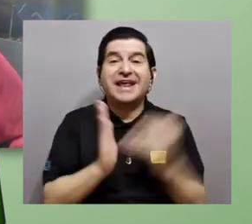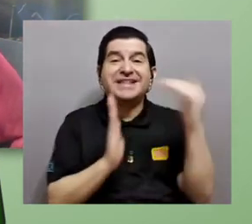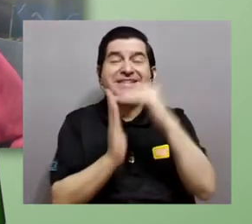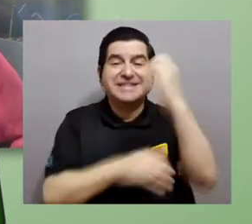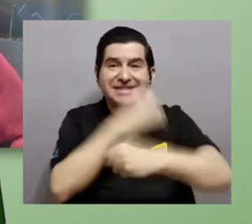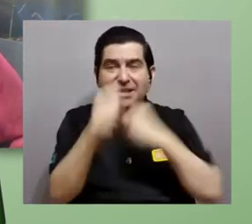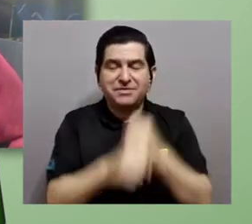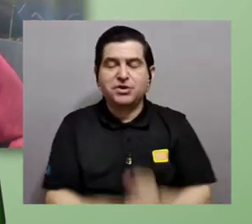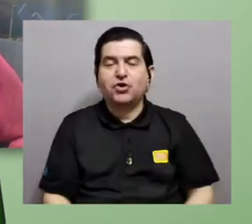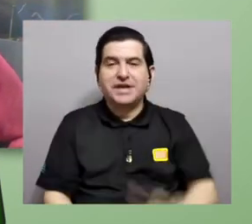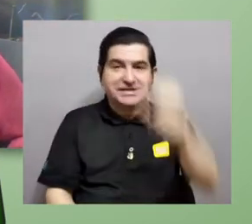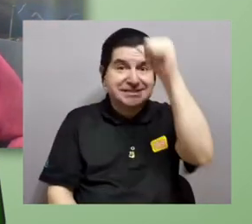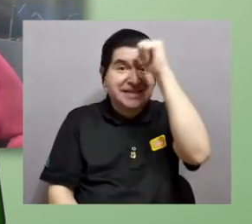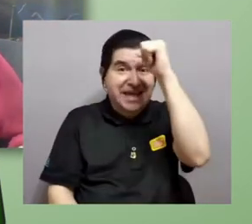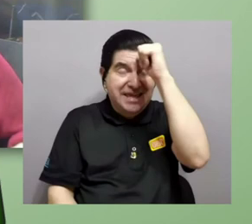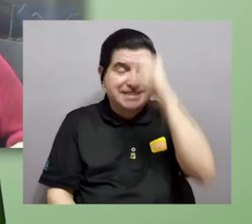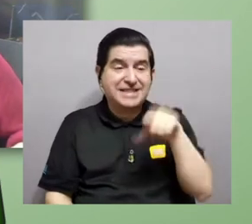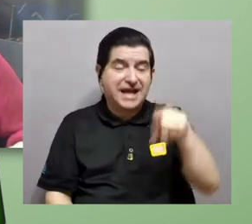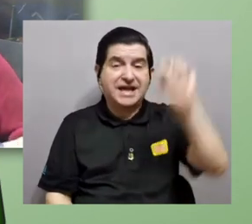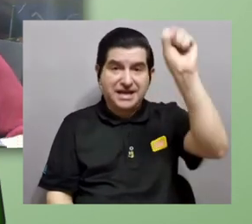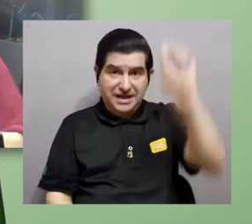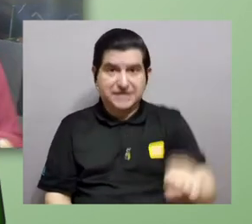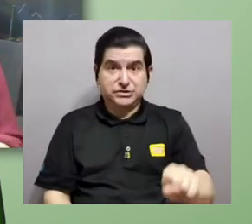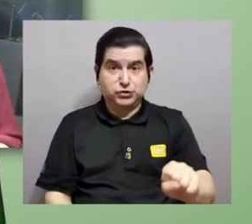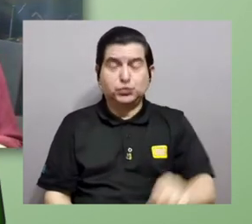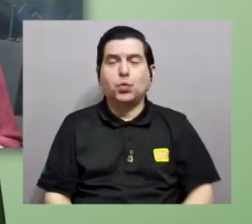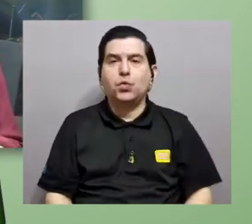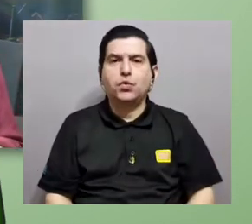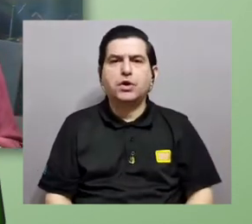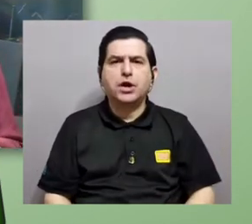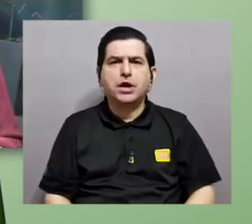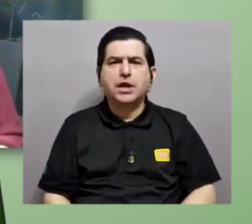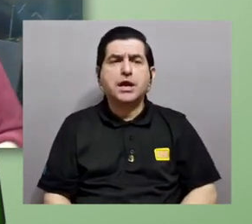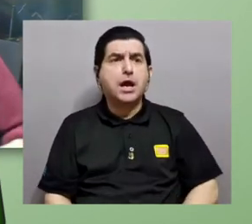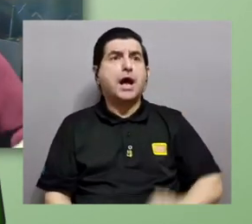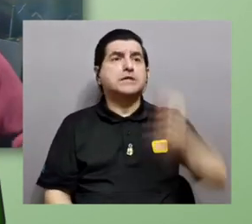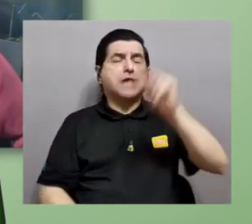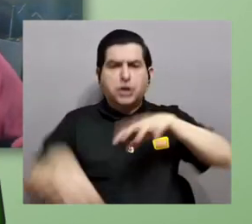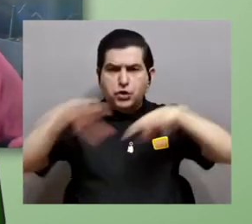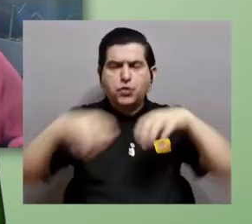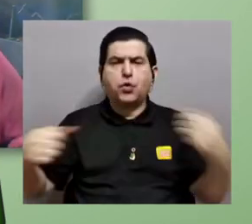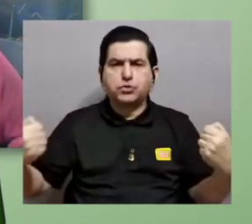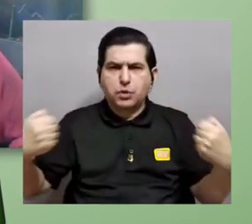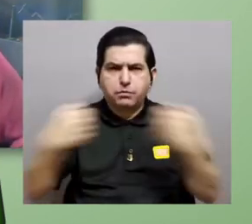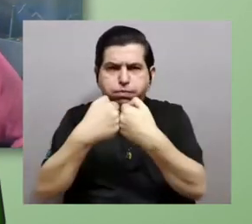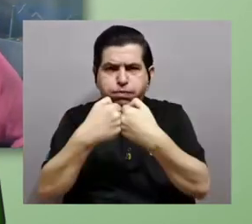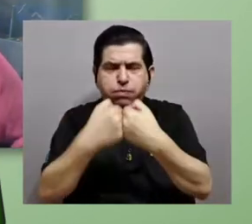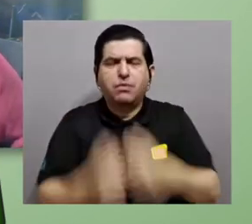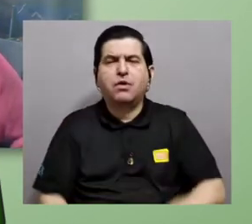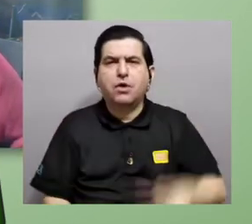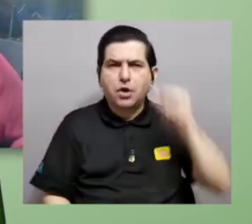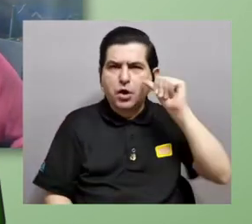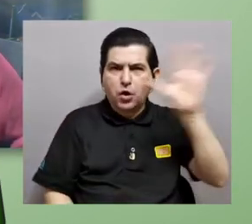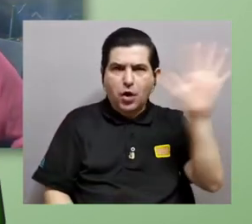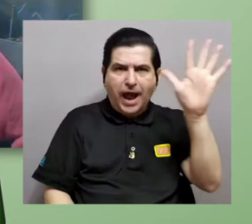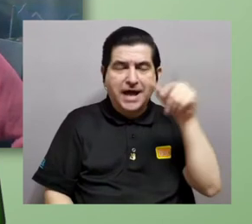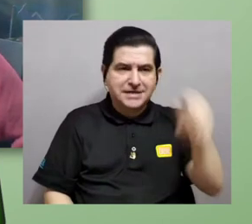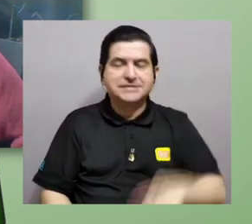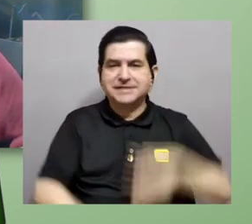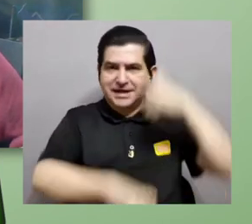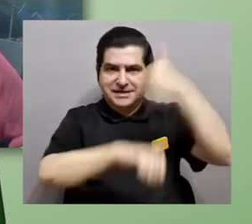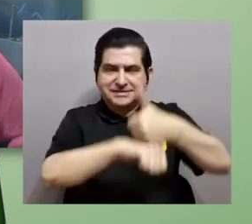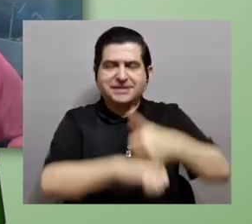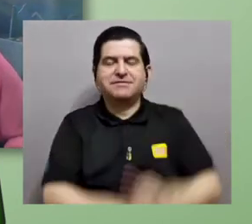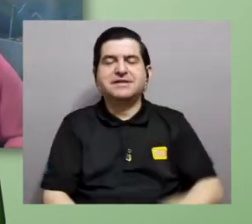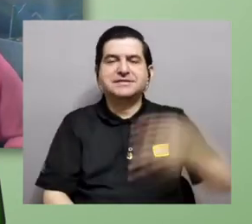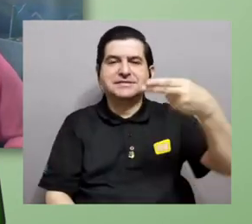hace unos 30 millones de años, fue la India que estaba en el sur, en Gondwana y migró hacia el norte para colisionar con Asia y formar